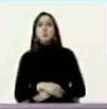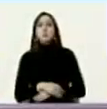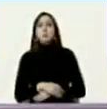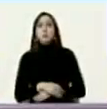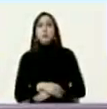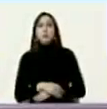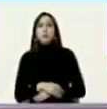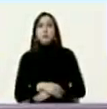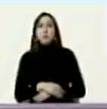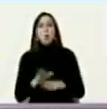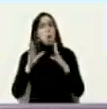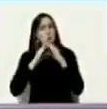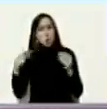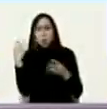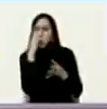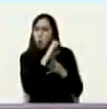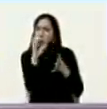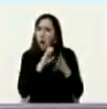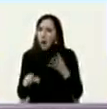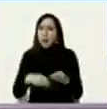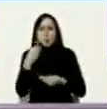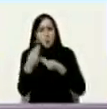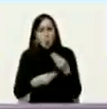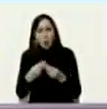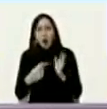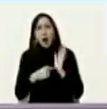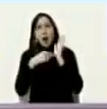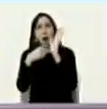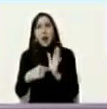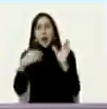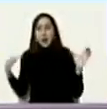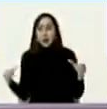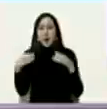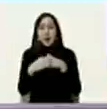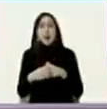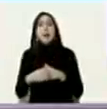todos esos elementos van conformando ya en el primer semestre